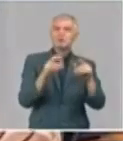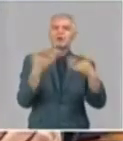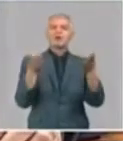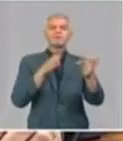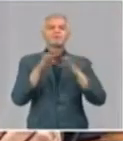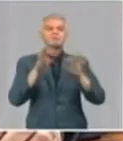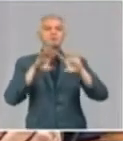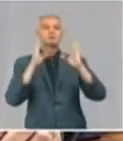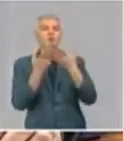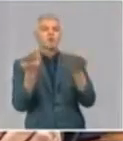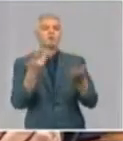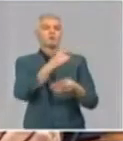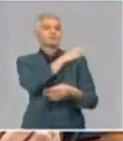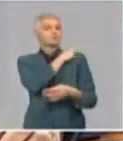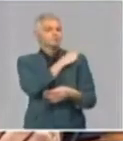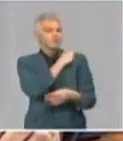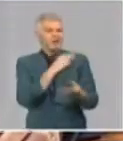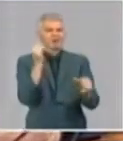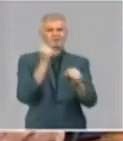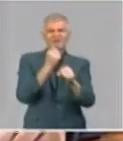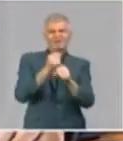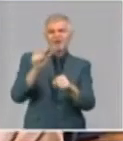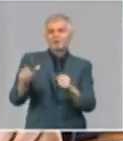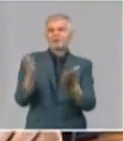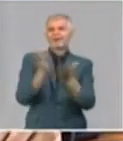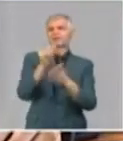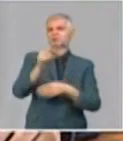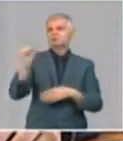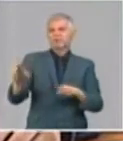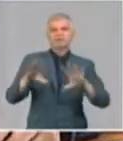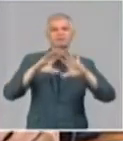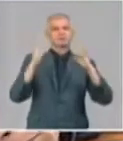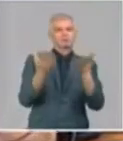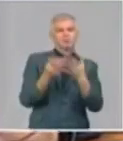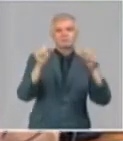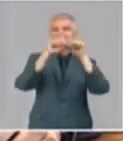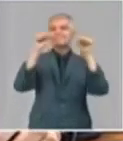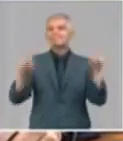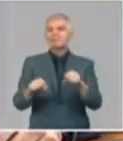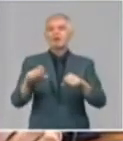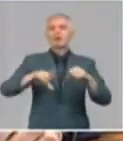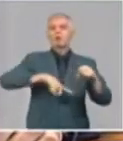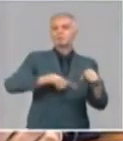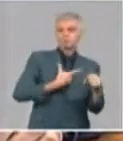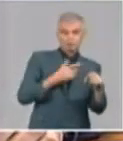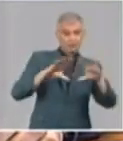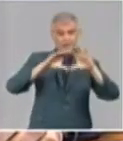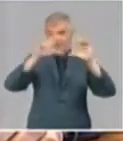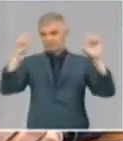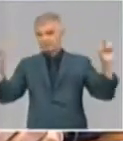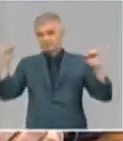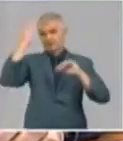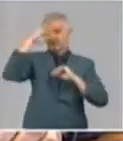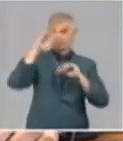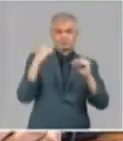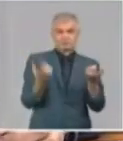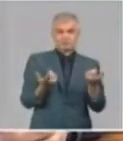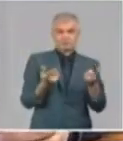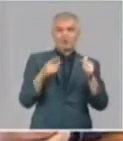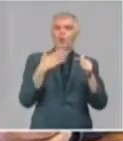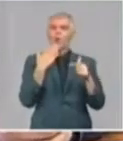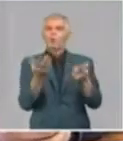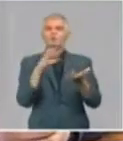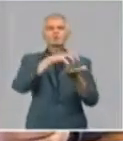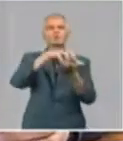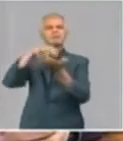trabajadores y estudiantes tanto nacionales como extranjeros en todo el sistema de la cultura dónde están, qué están haciendo, cómo